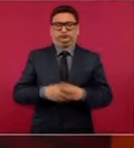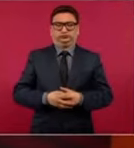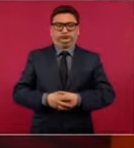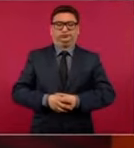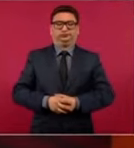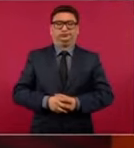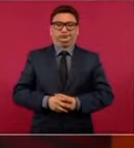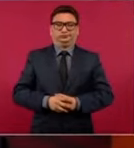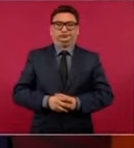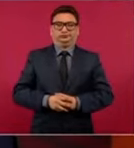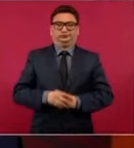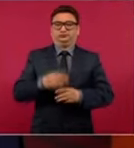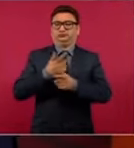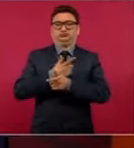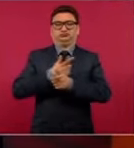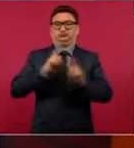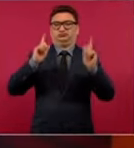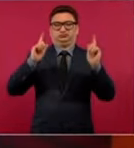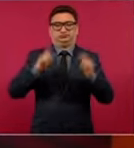radicales o liberales,